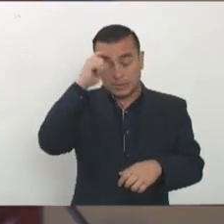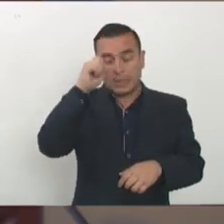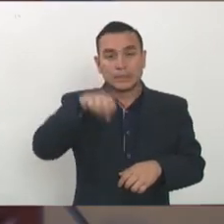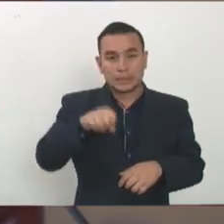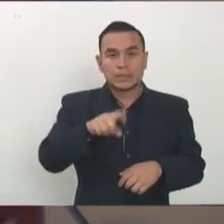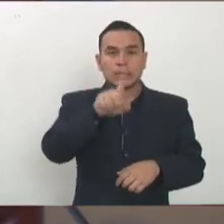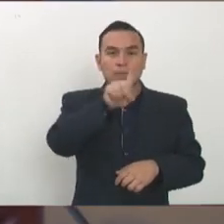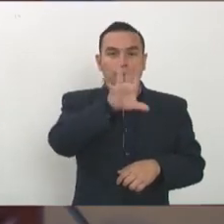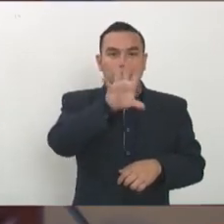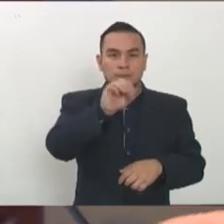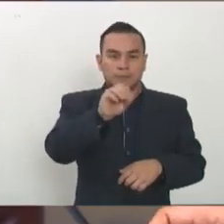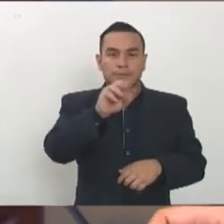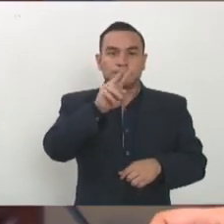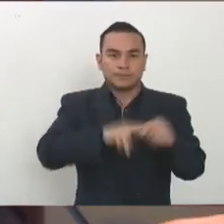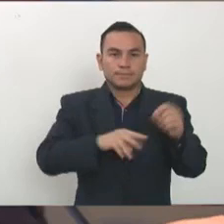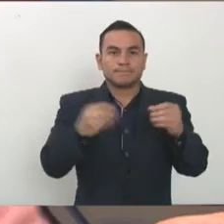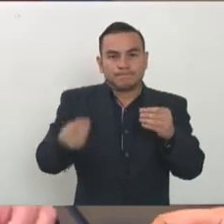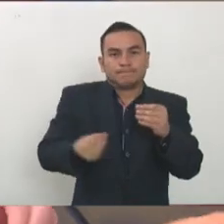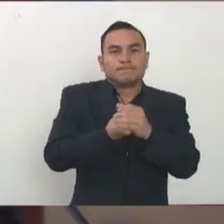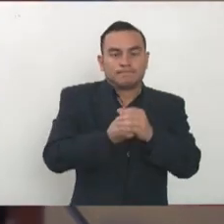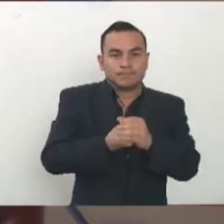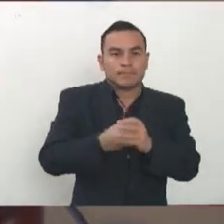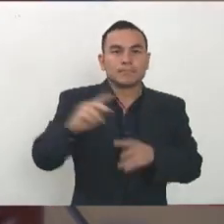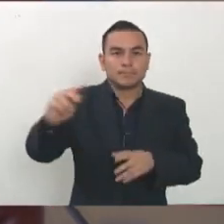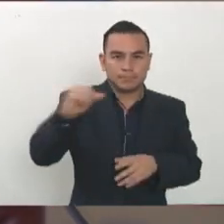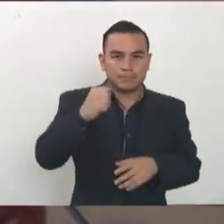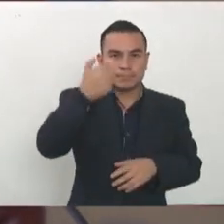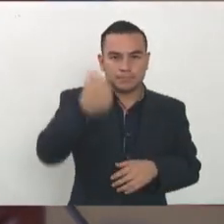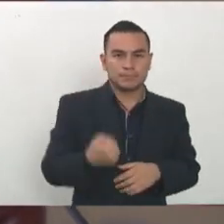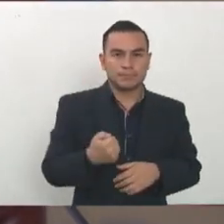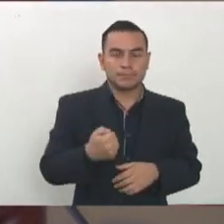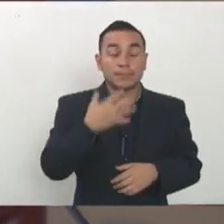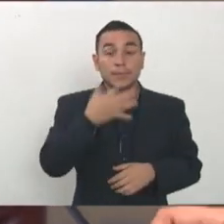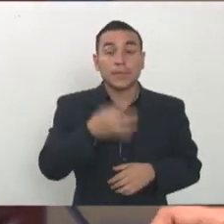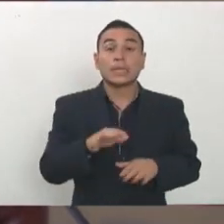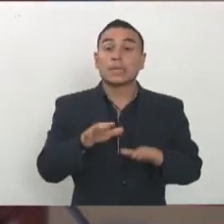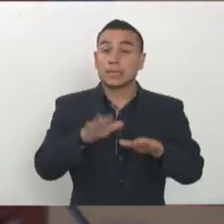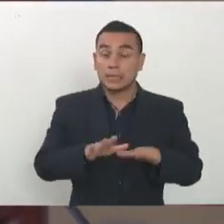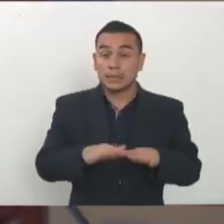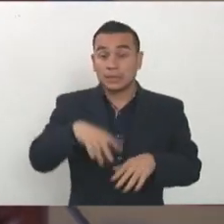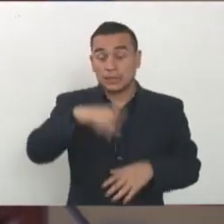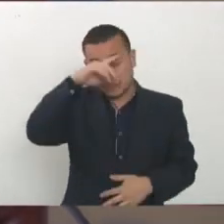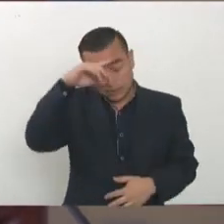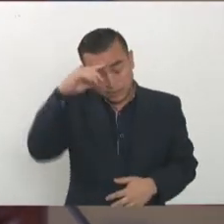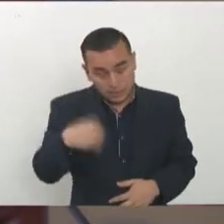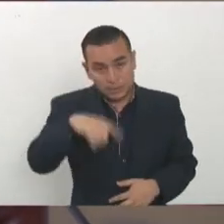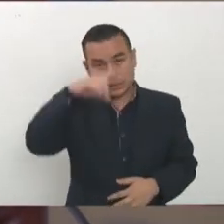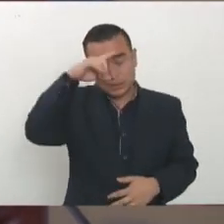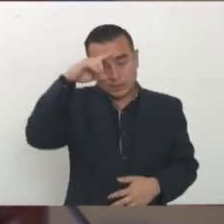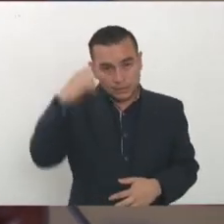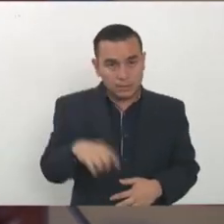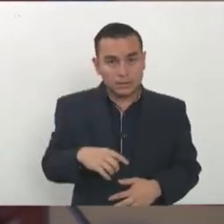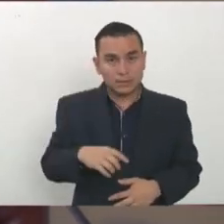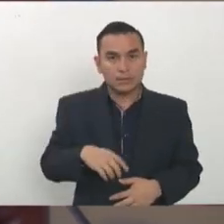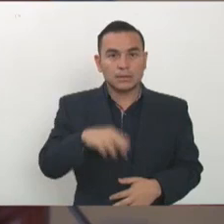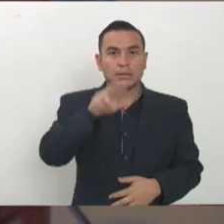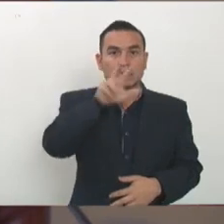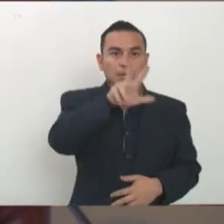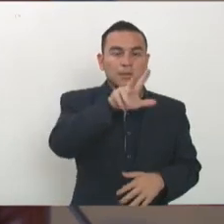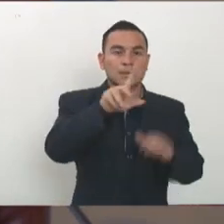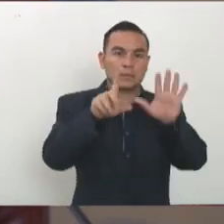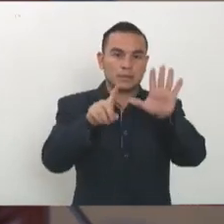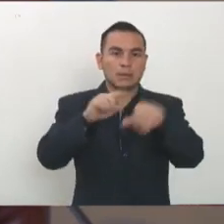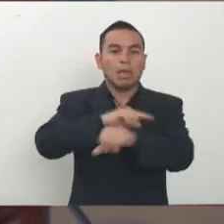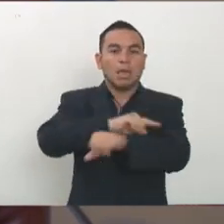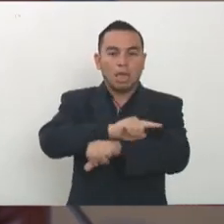bono de 150 dólares y quiero agradecerles yo sé que muchas veces trabajan bueno en algunos casos 36 horas